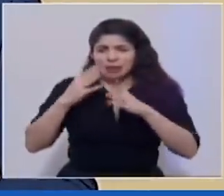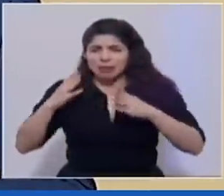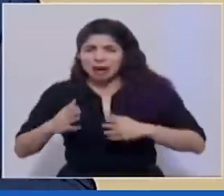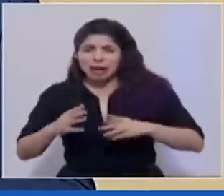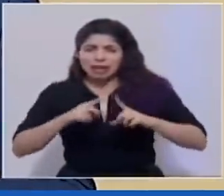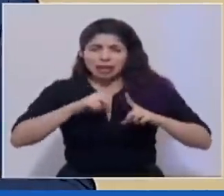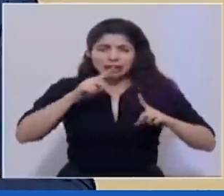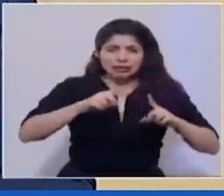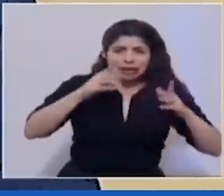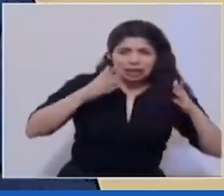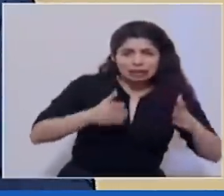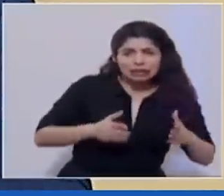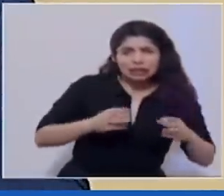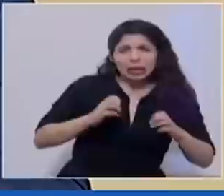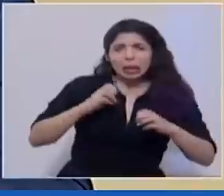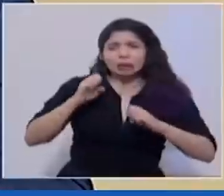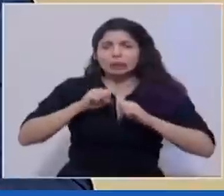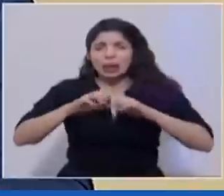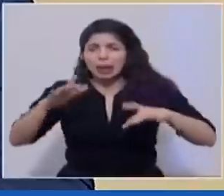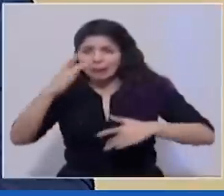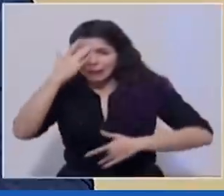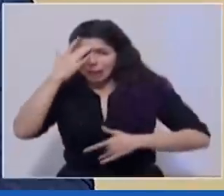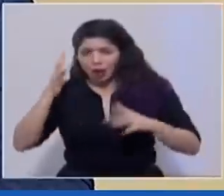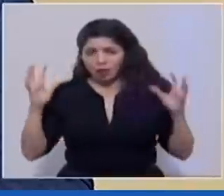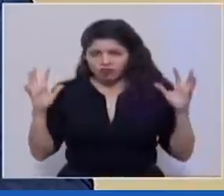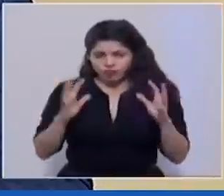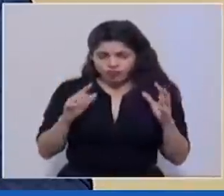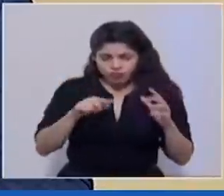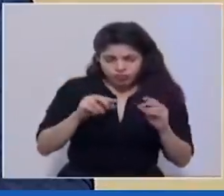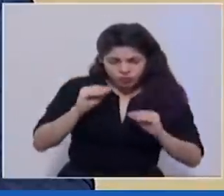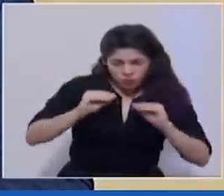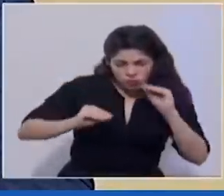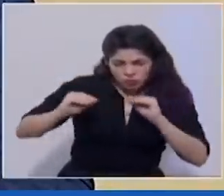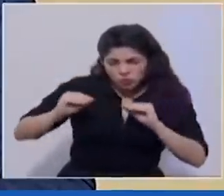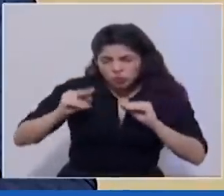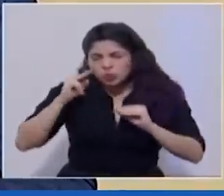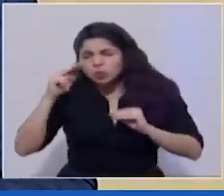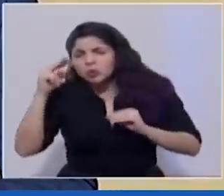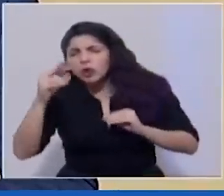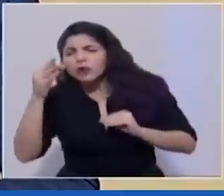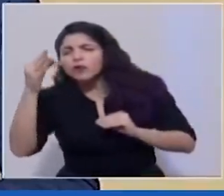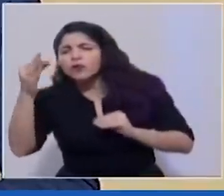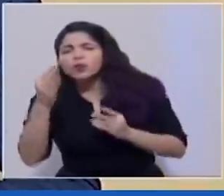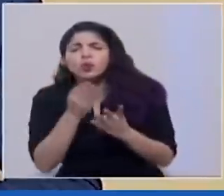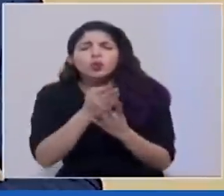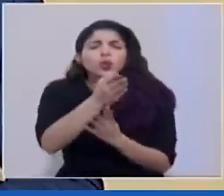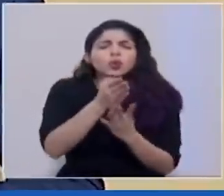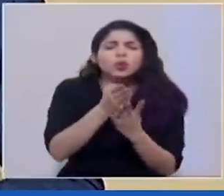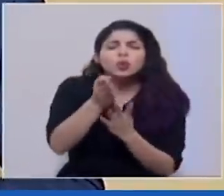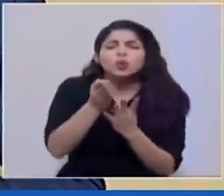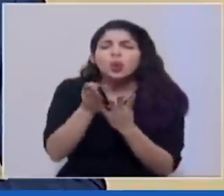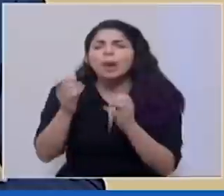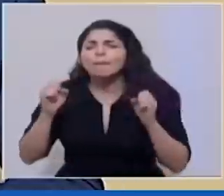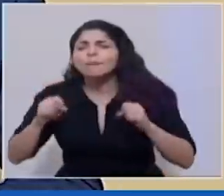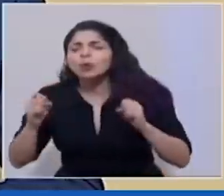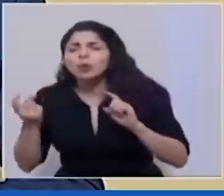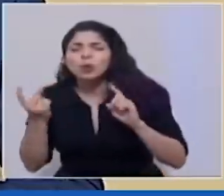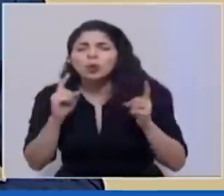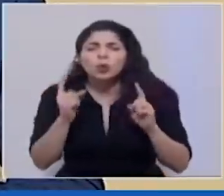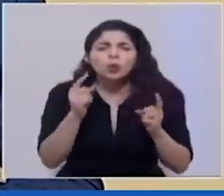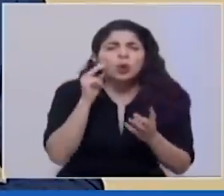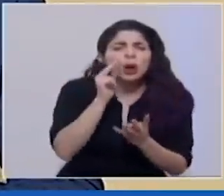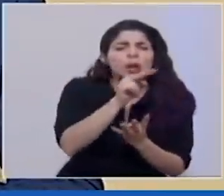epidemiólogos que está construyendo los diferentes escenarios posibles para poder permitir que Costa Rica no se vea